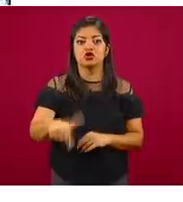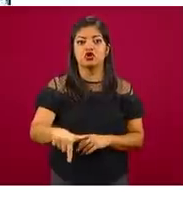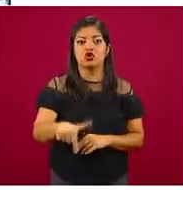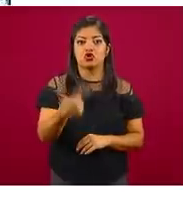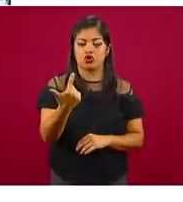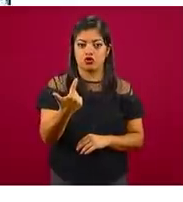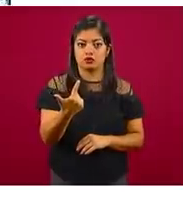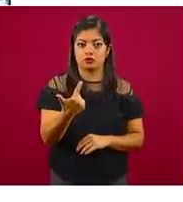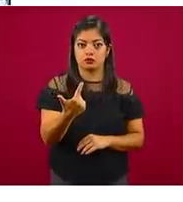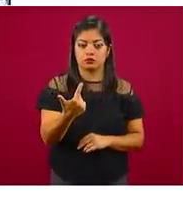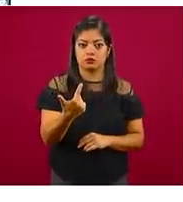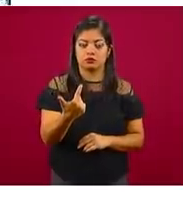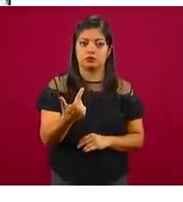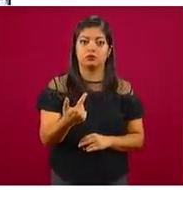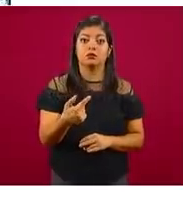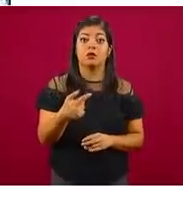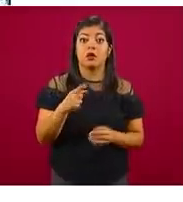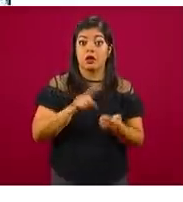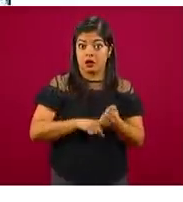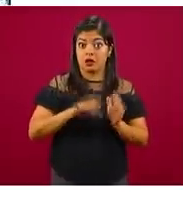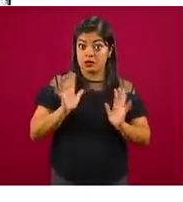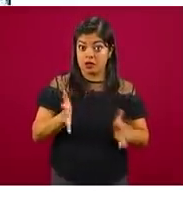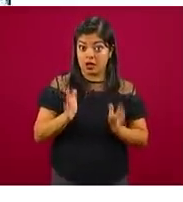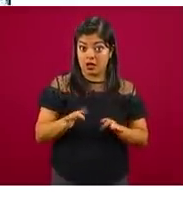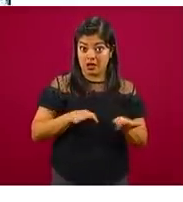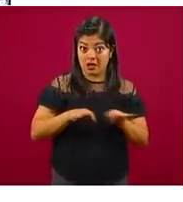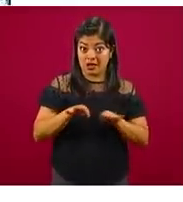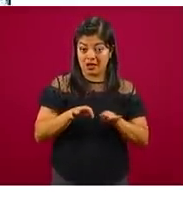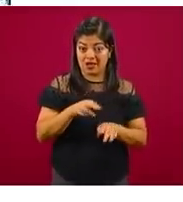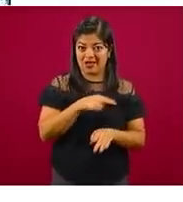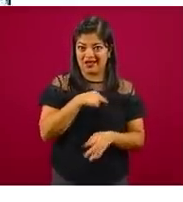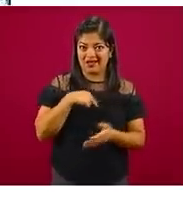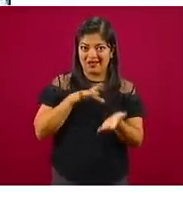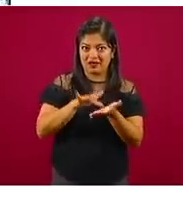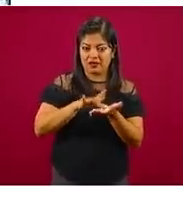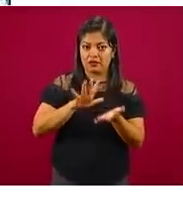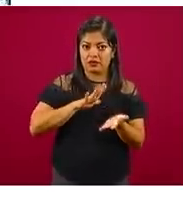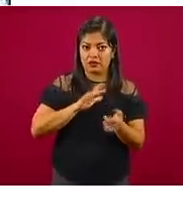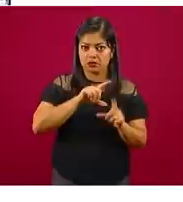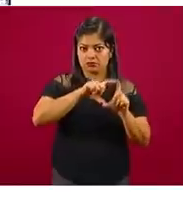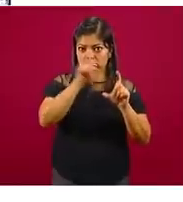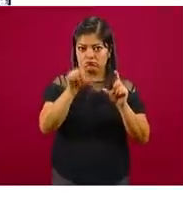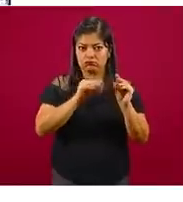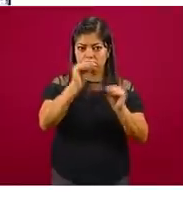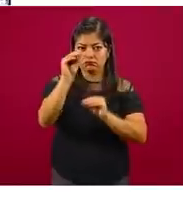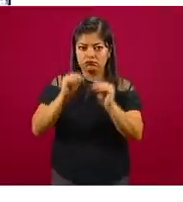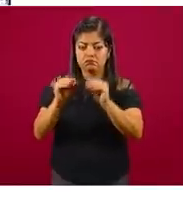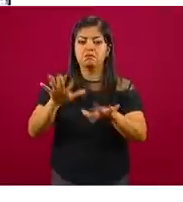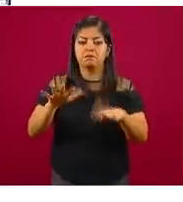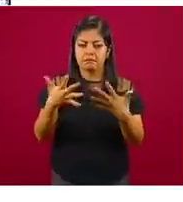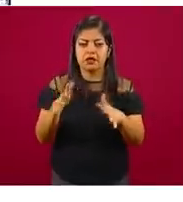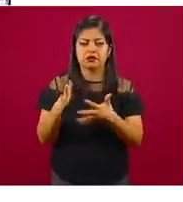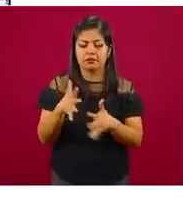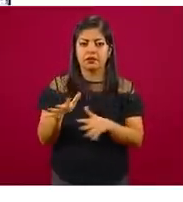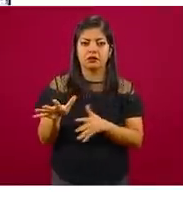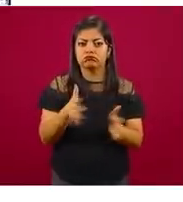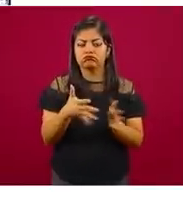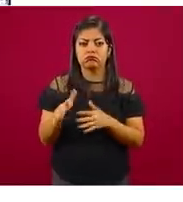y en actividades en apoyo a los que están desplegados, un promedio de 14 mil